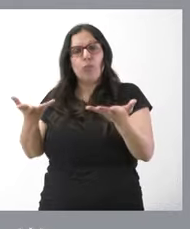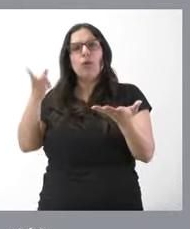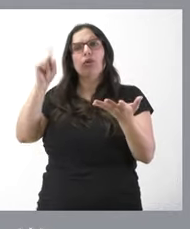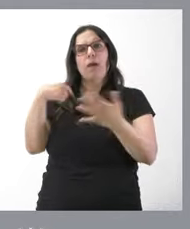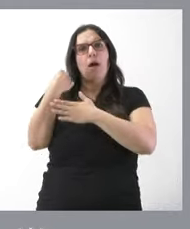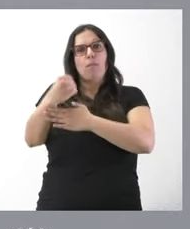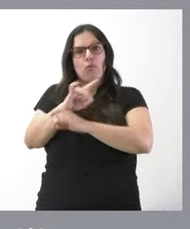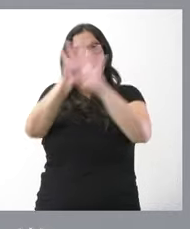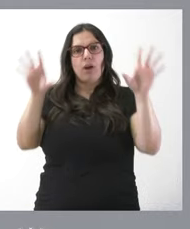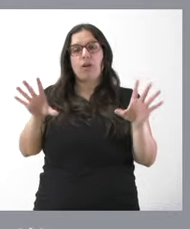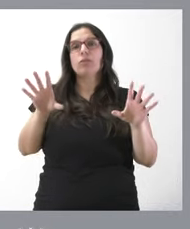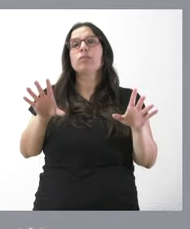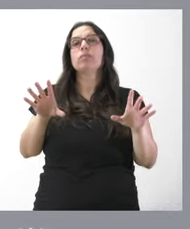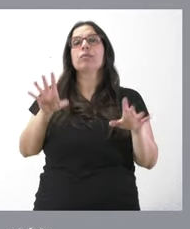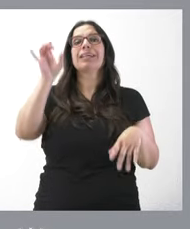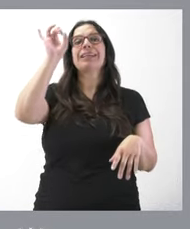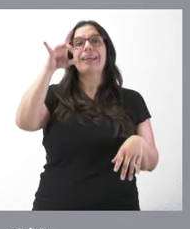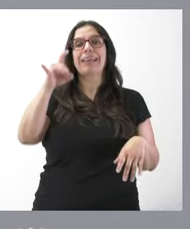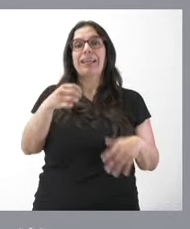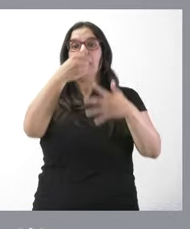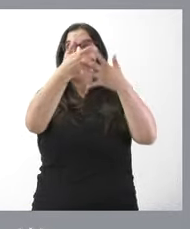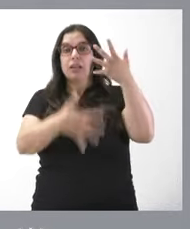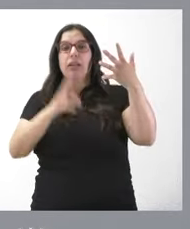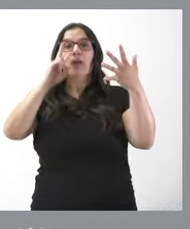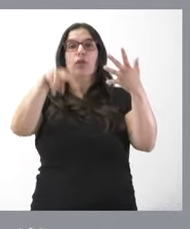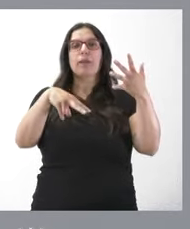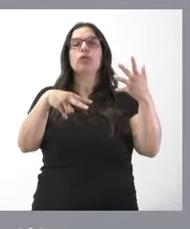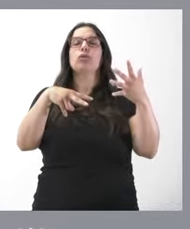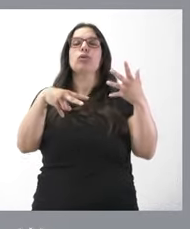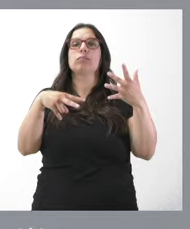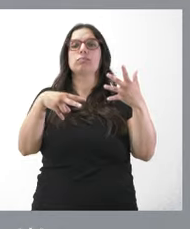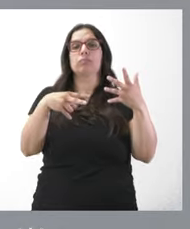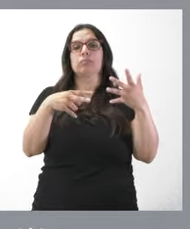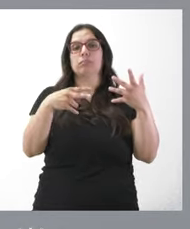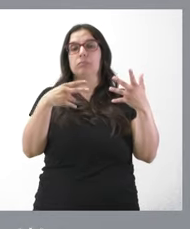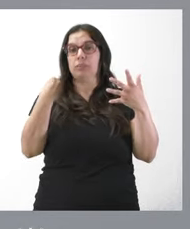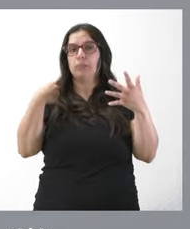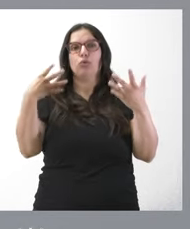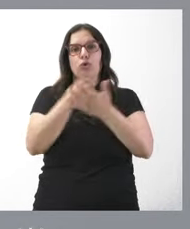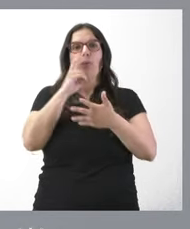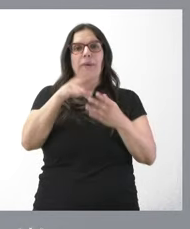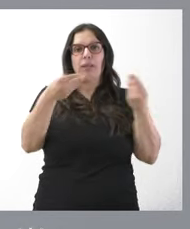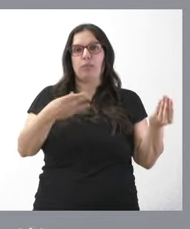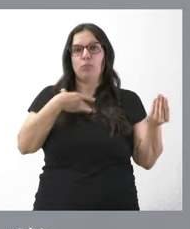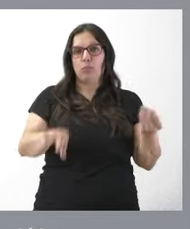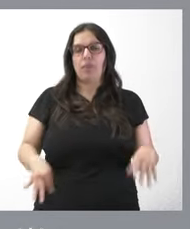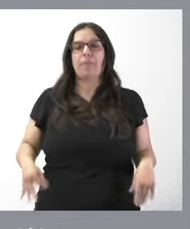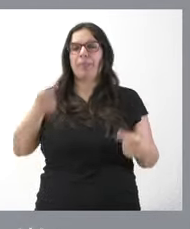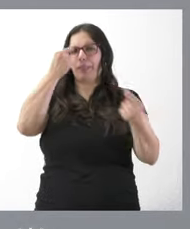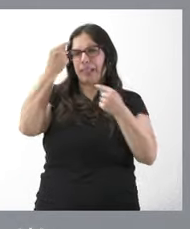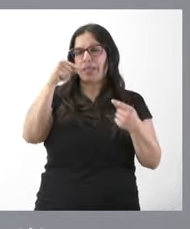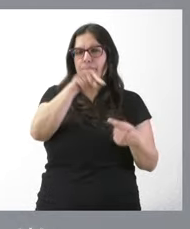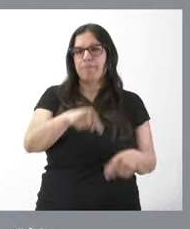de apoyo. Tienen ustedes la relación de todos estos reconocimientos y el contenido de las mismas. El detalle está en el